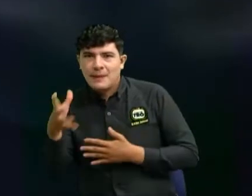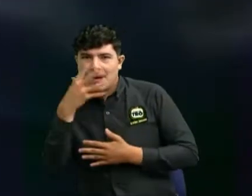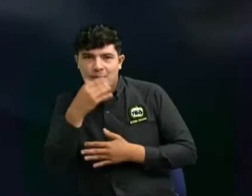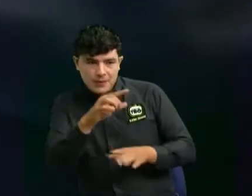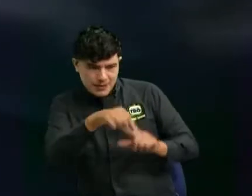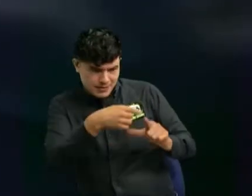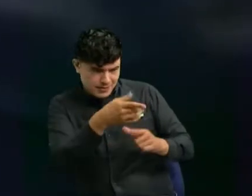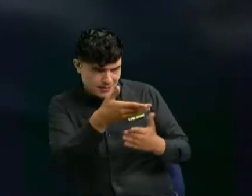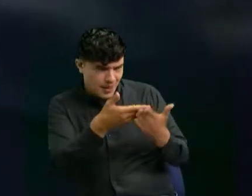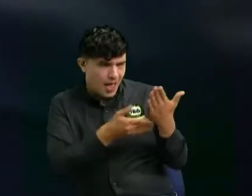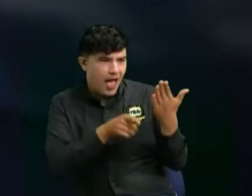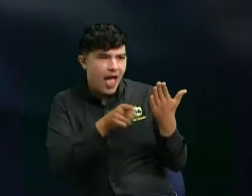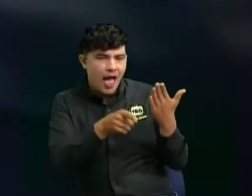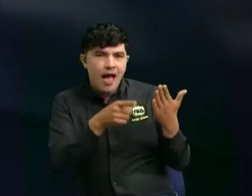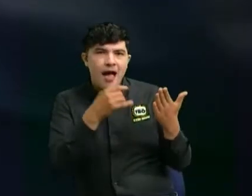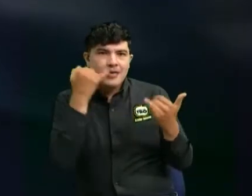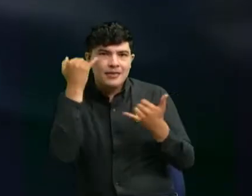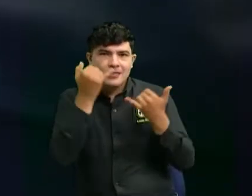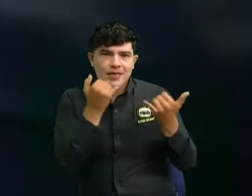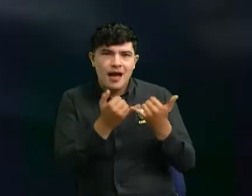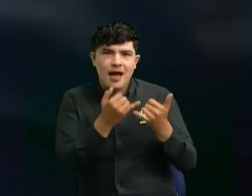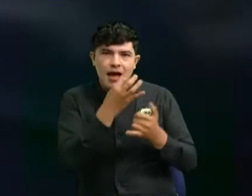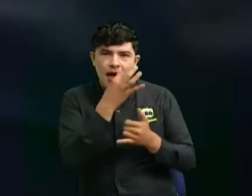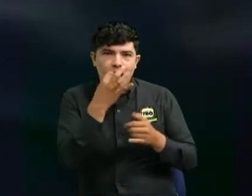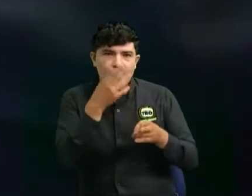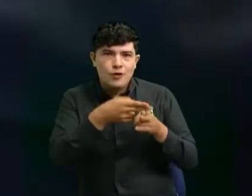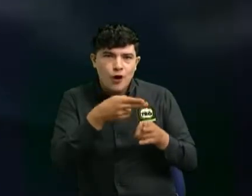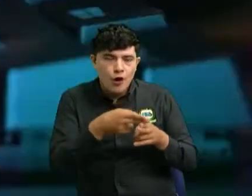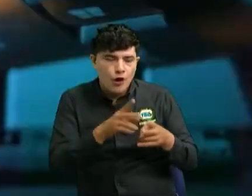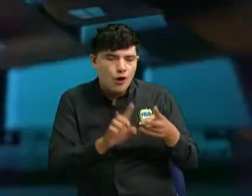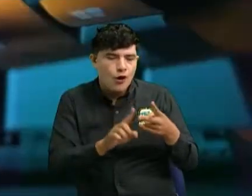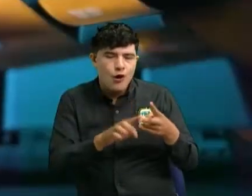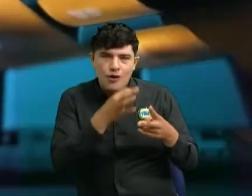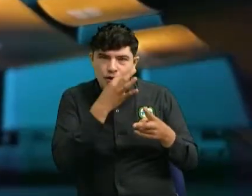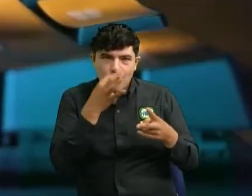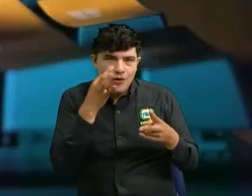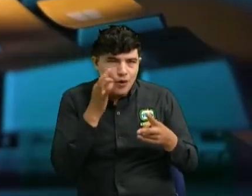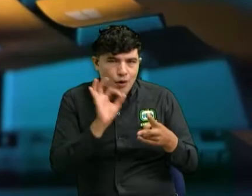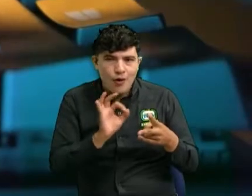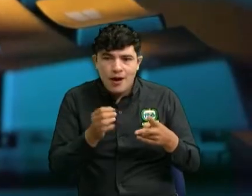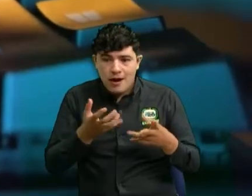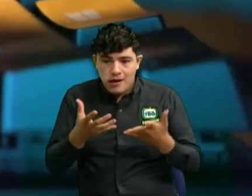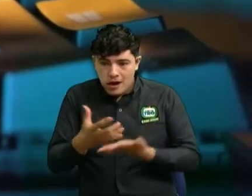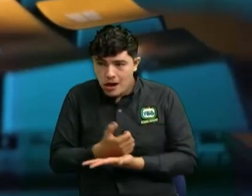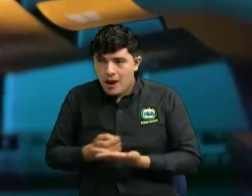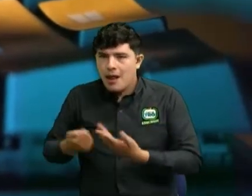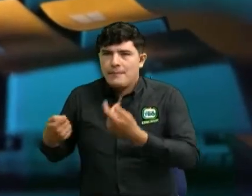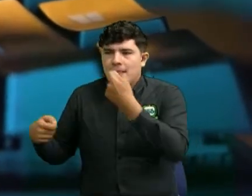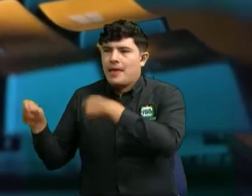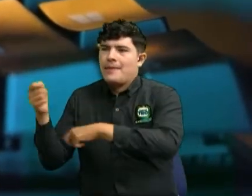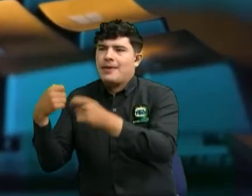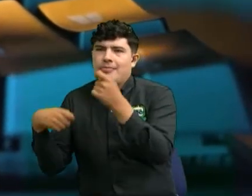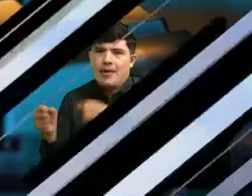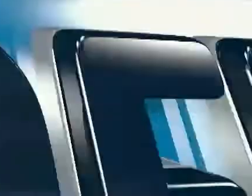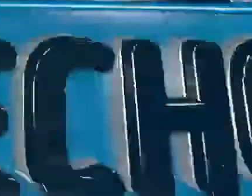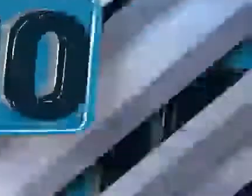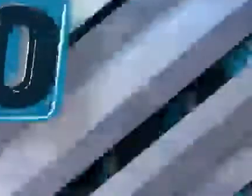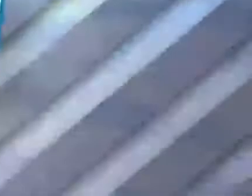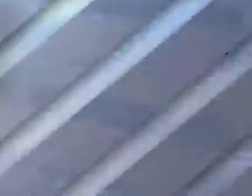utiliza para robar identidades saquear cuentas bancarias y vender información personal en el mercado negro